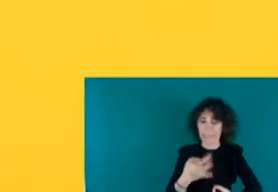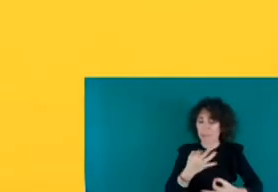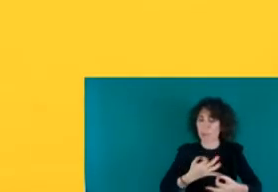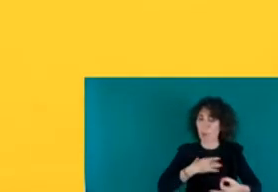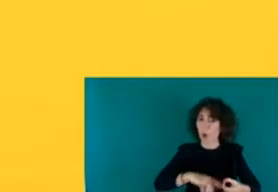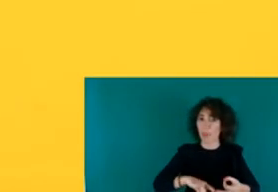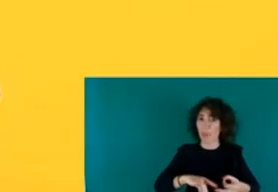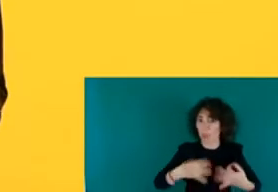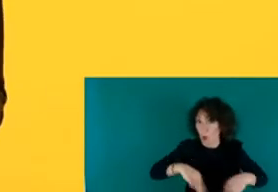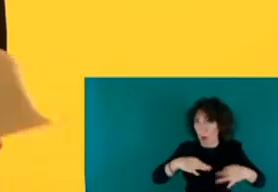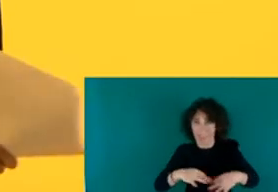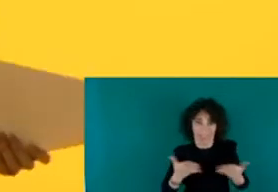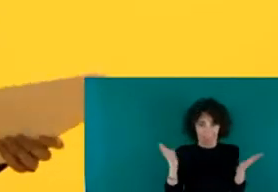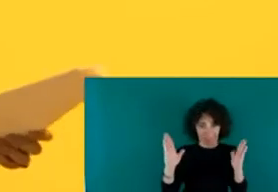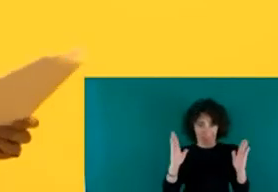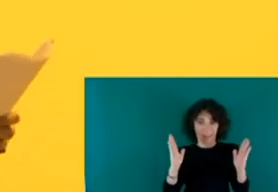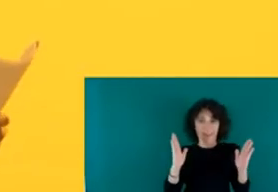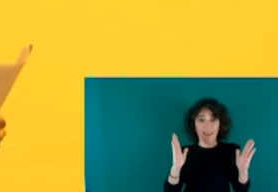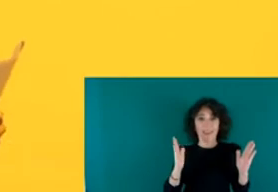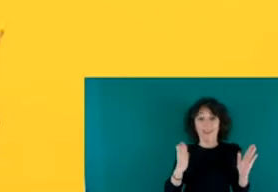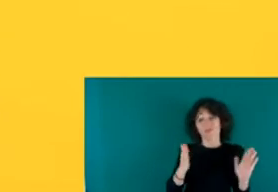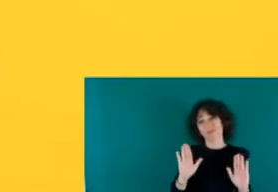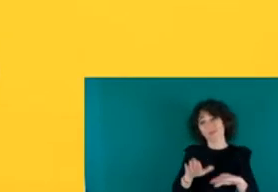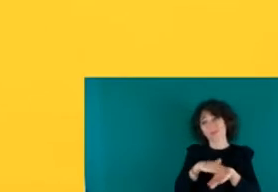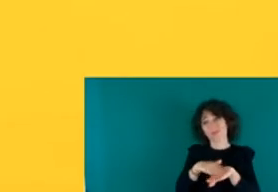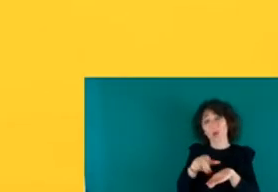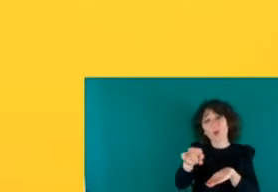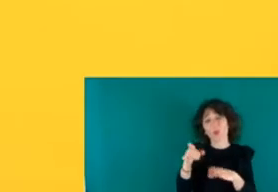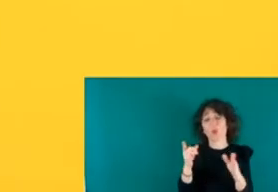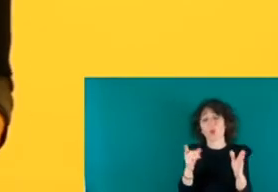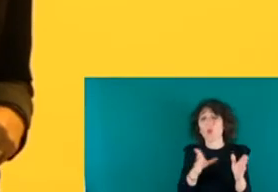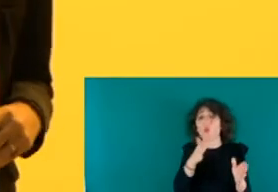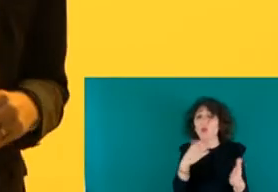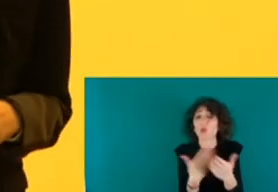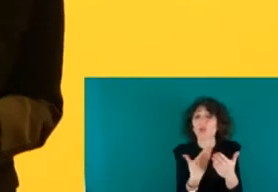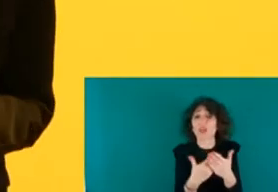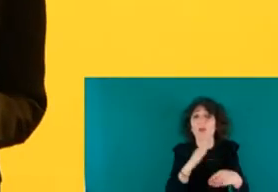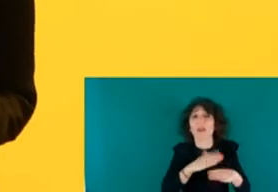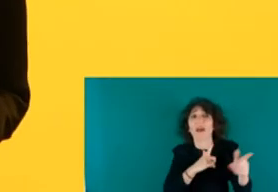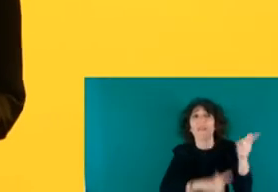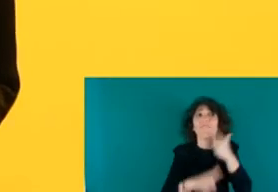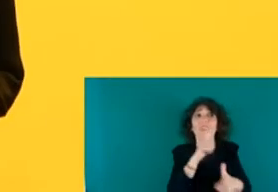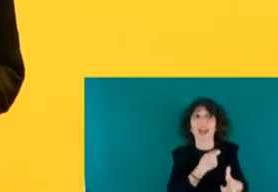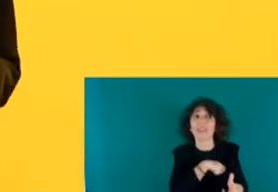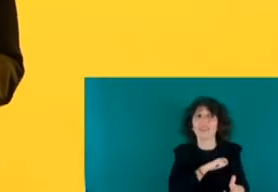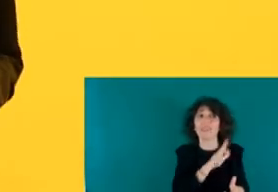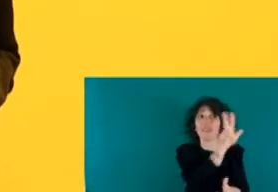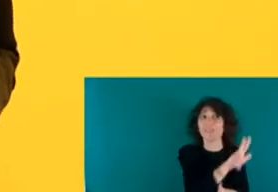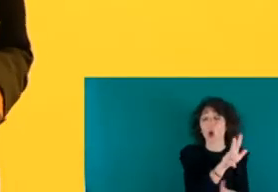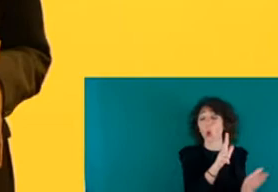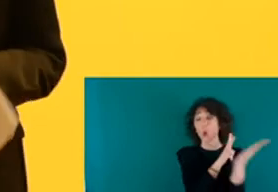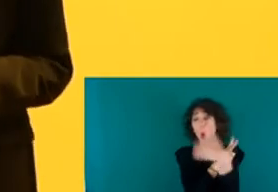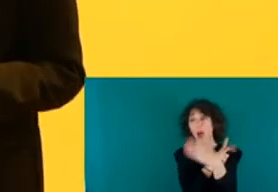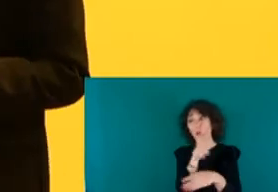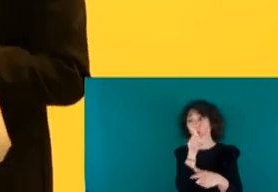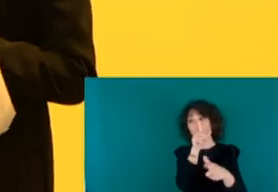la normalidad. Y le decían, no, es que usted no tiene motivo justificado para trasladarse a la península, por tanto, no va a volar.